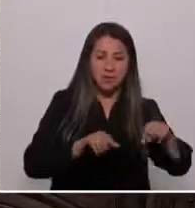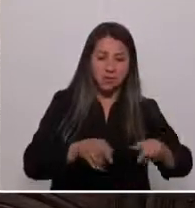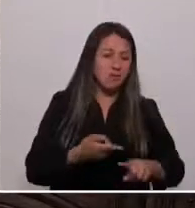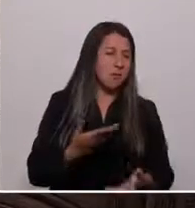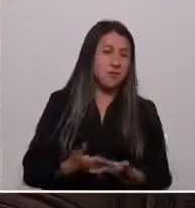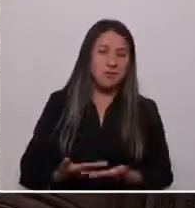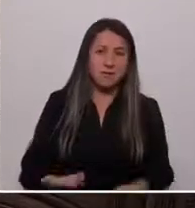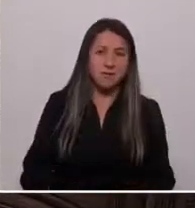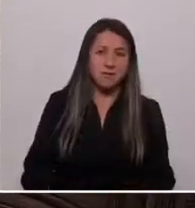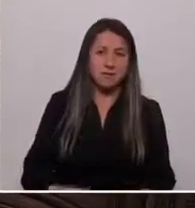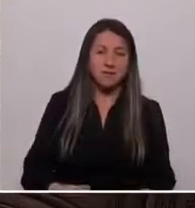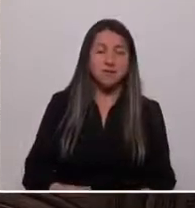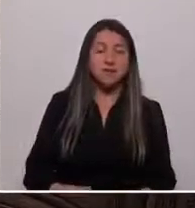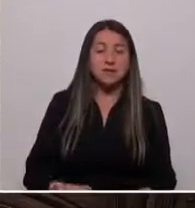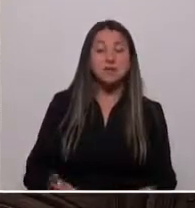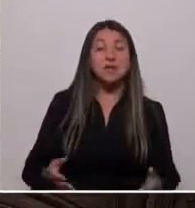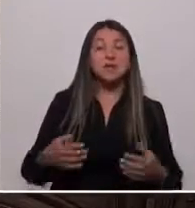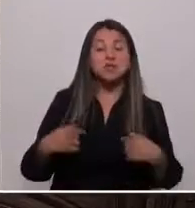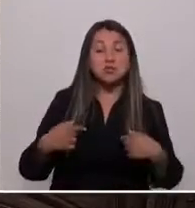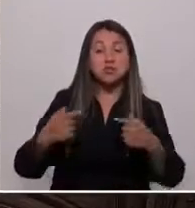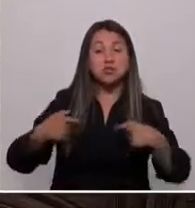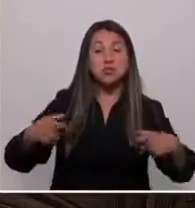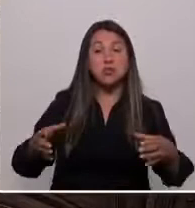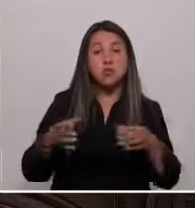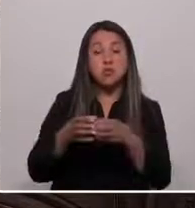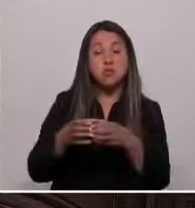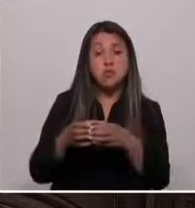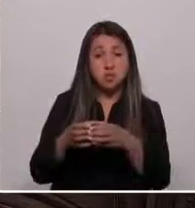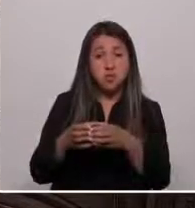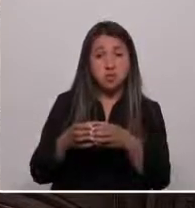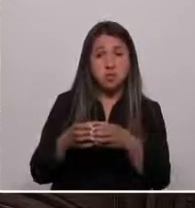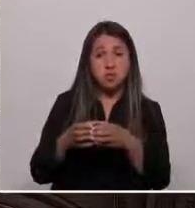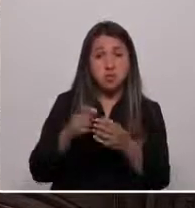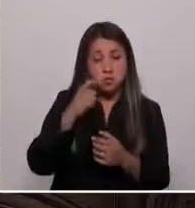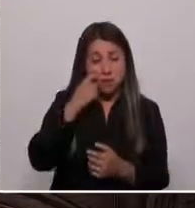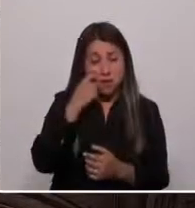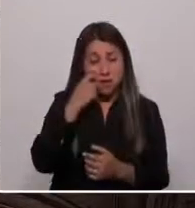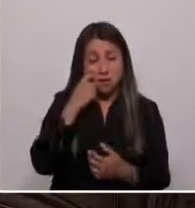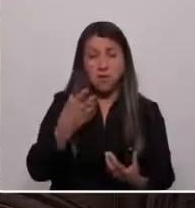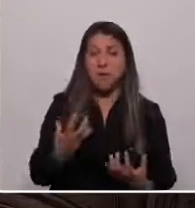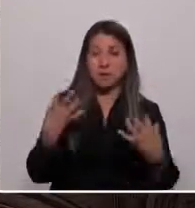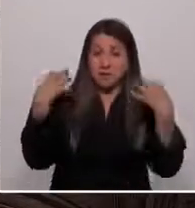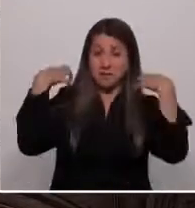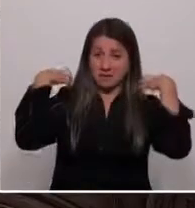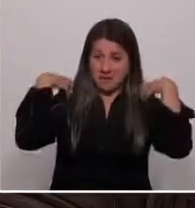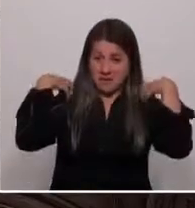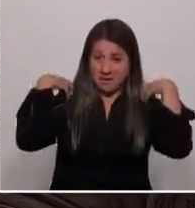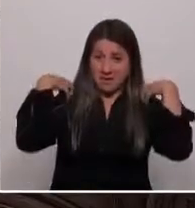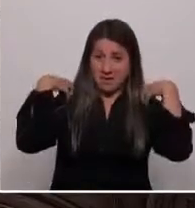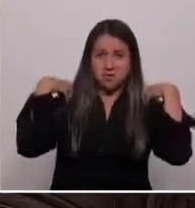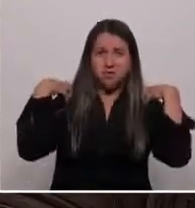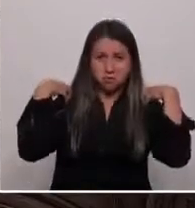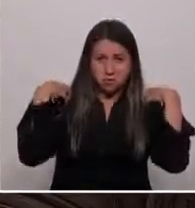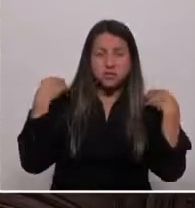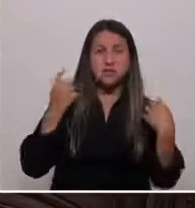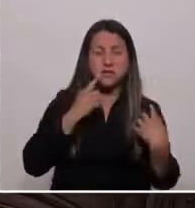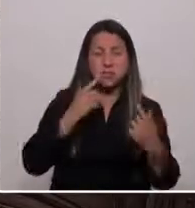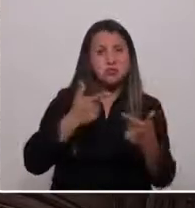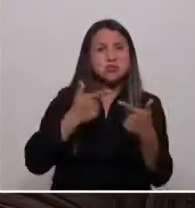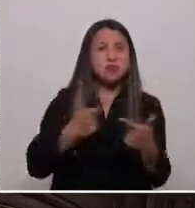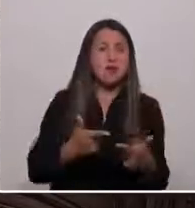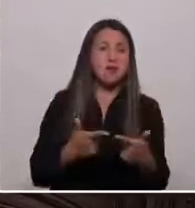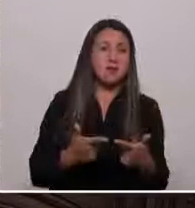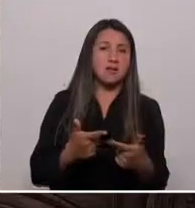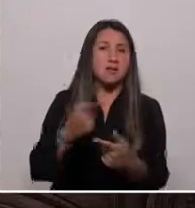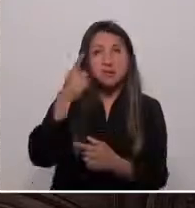Somos una generación que no solo ha tenido la responsabilidad, sino el privilegio de tomar los sueños y